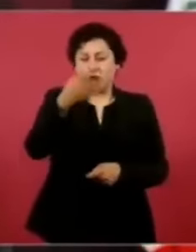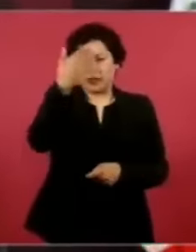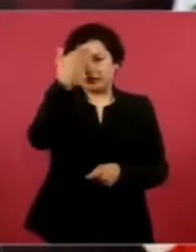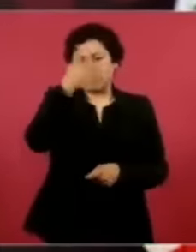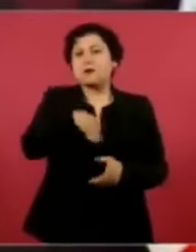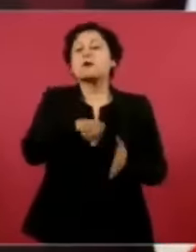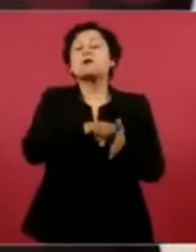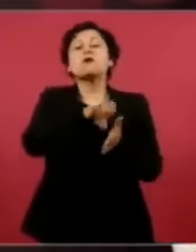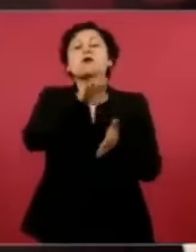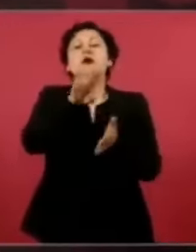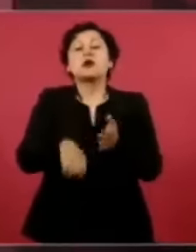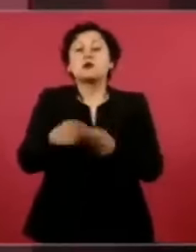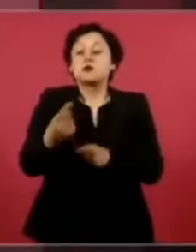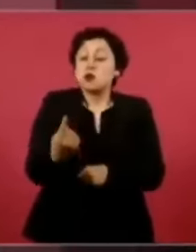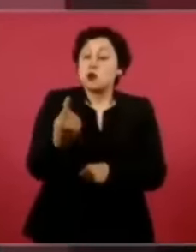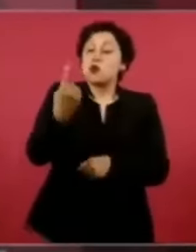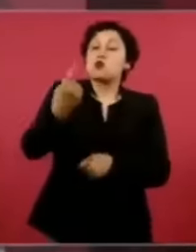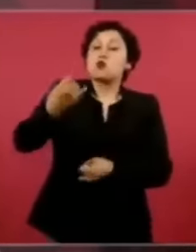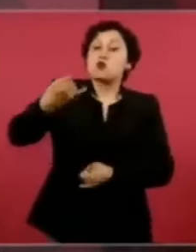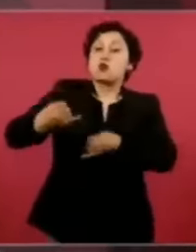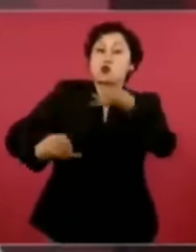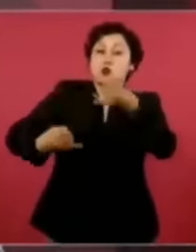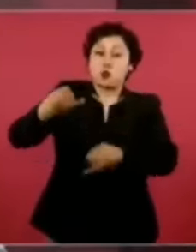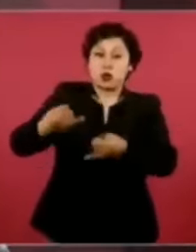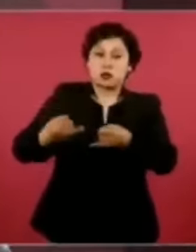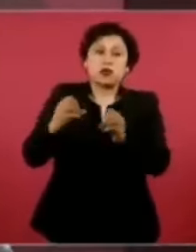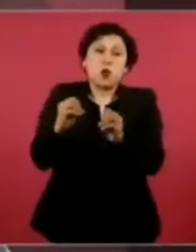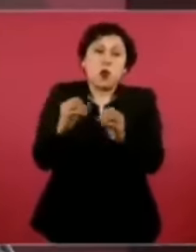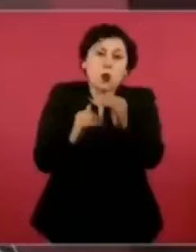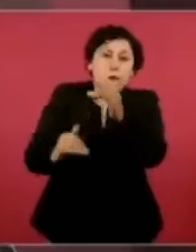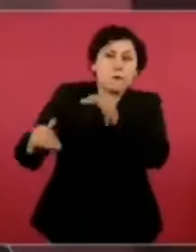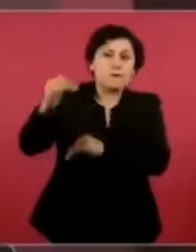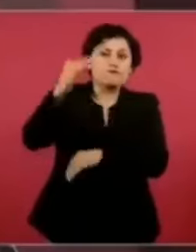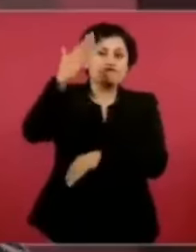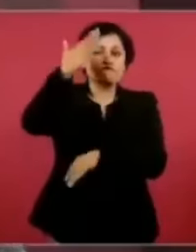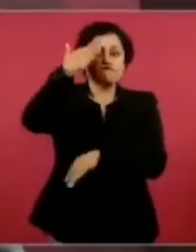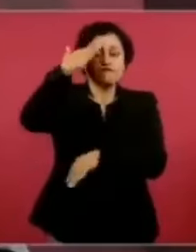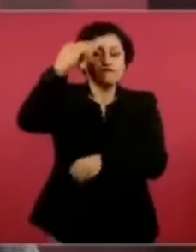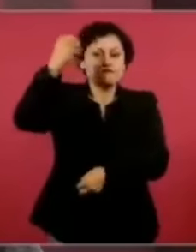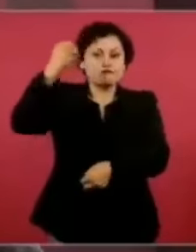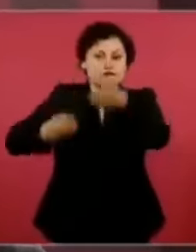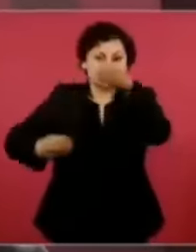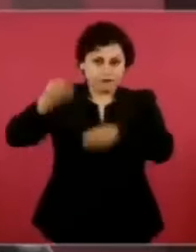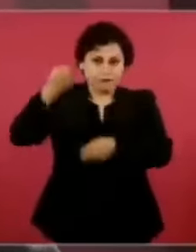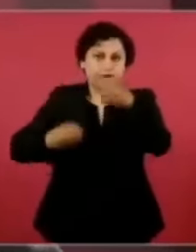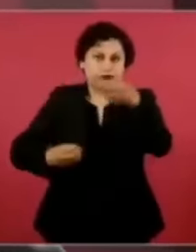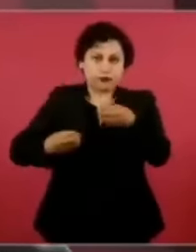de magistrados, de ministros, de que se pague,